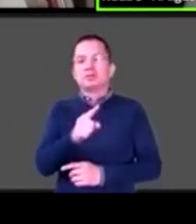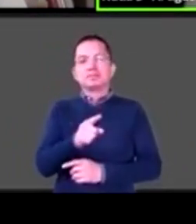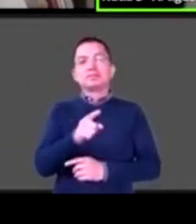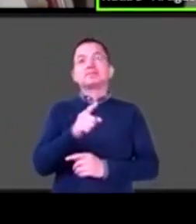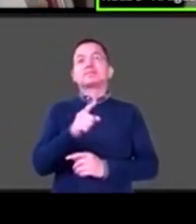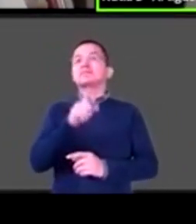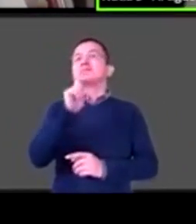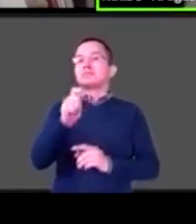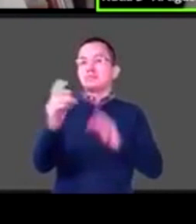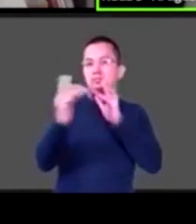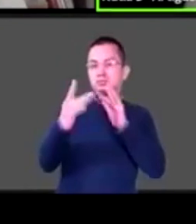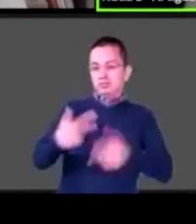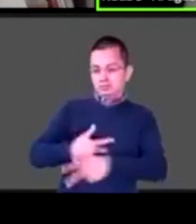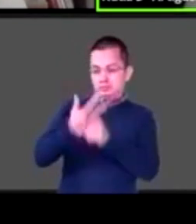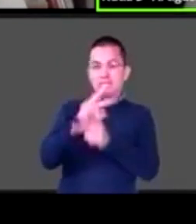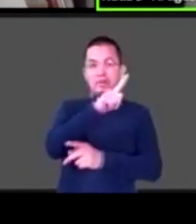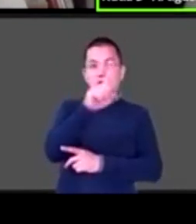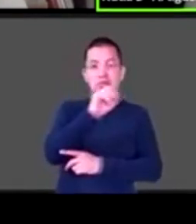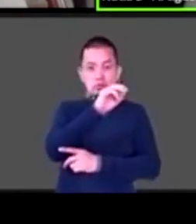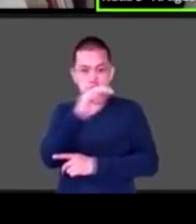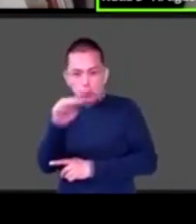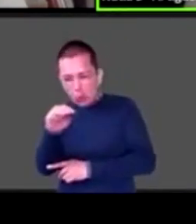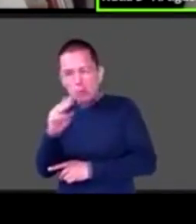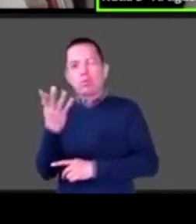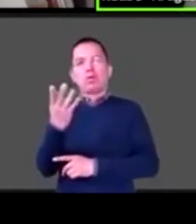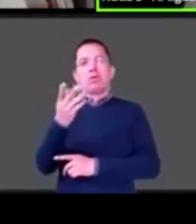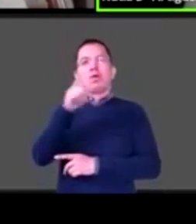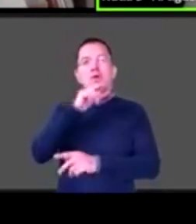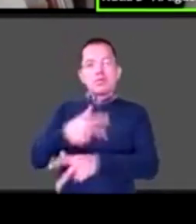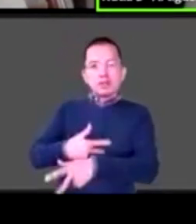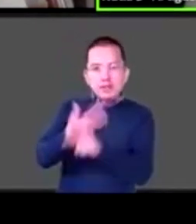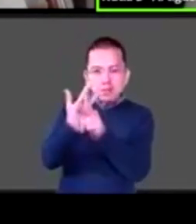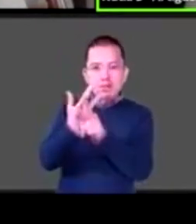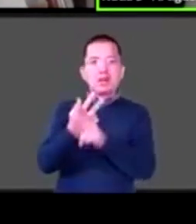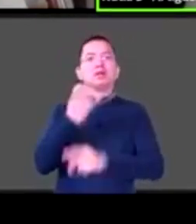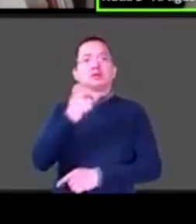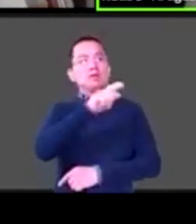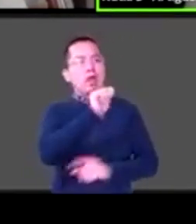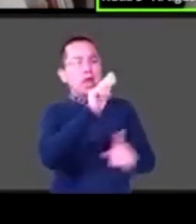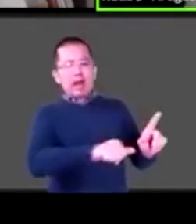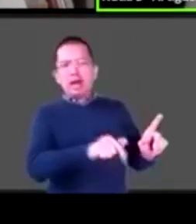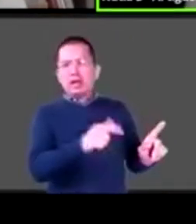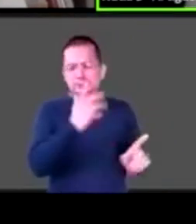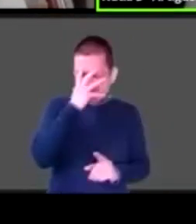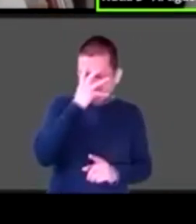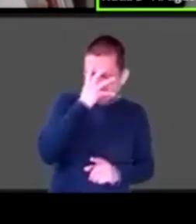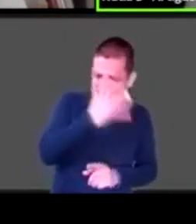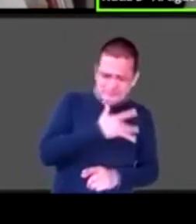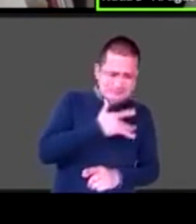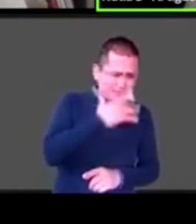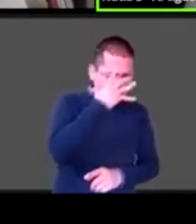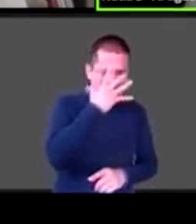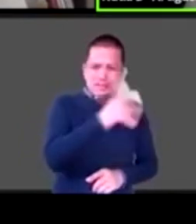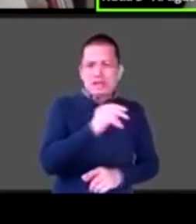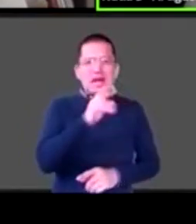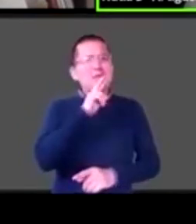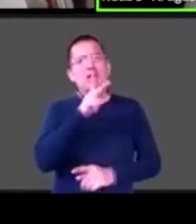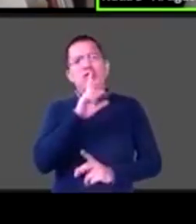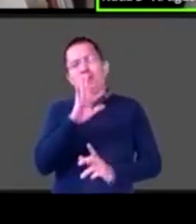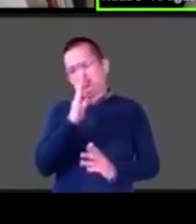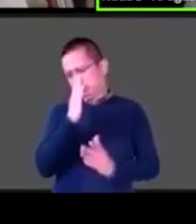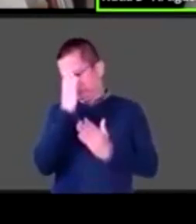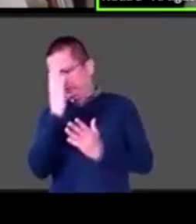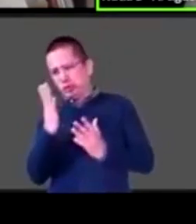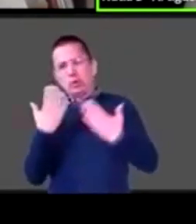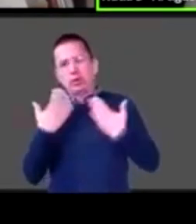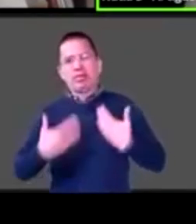videollamadas, Alan se escondía. Le daba como mucha pena. Se tapaba la cara, como que no entendía. Pero ahora ya lo